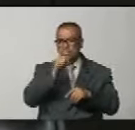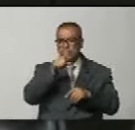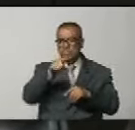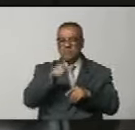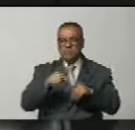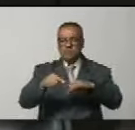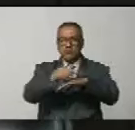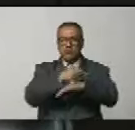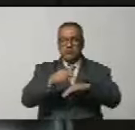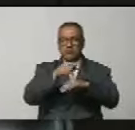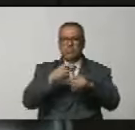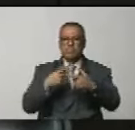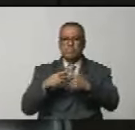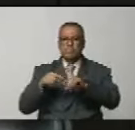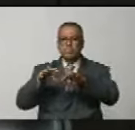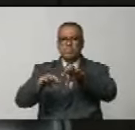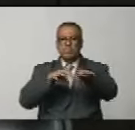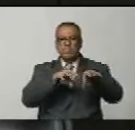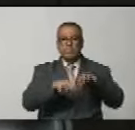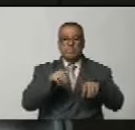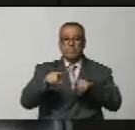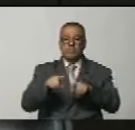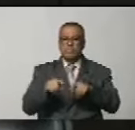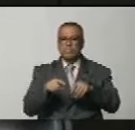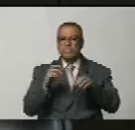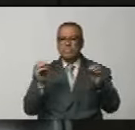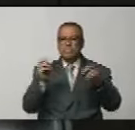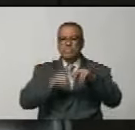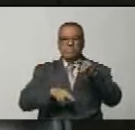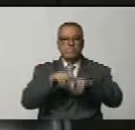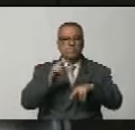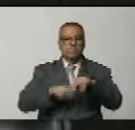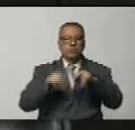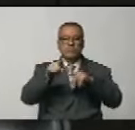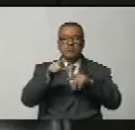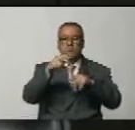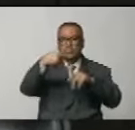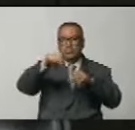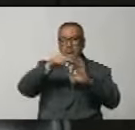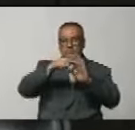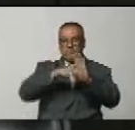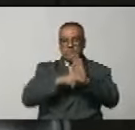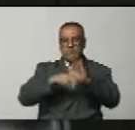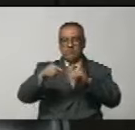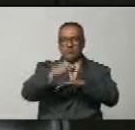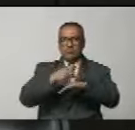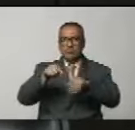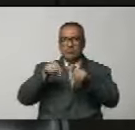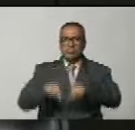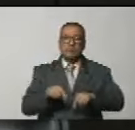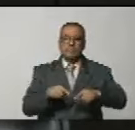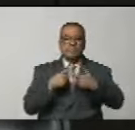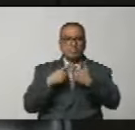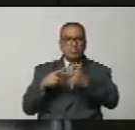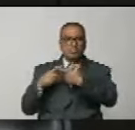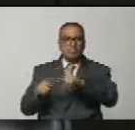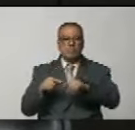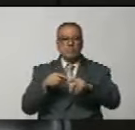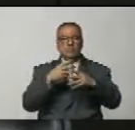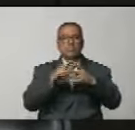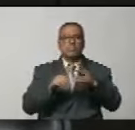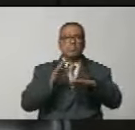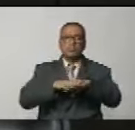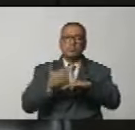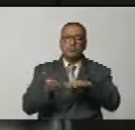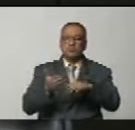que es un estado como lo son otros y que no le estamos creando unas normas para ser gobernador distinta al resto